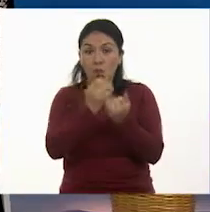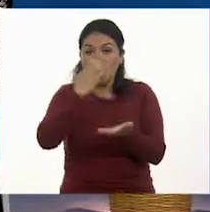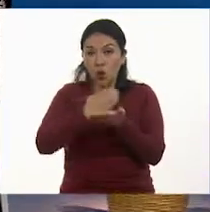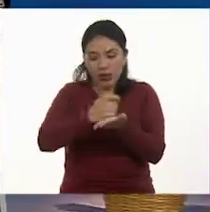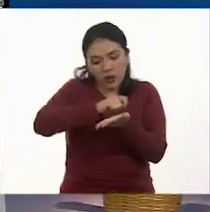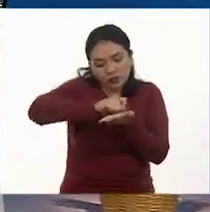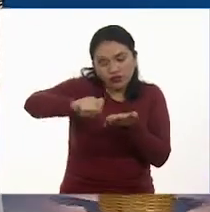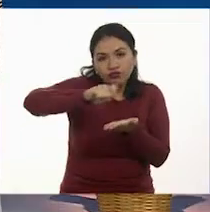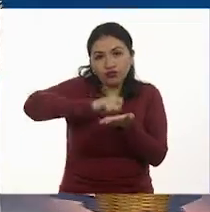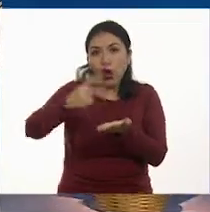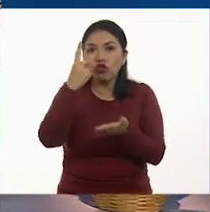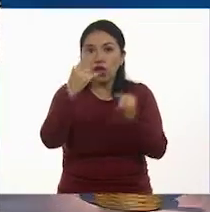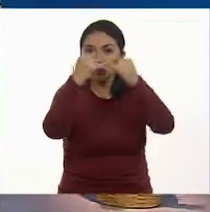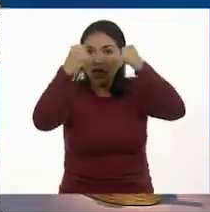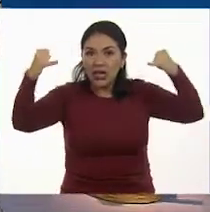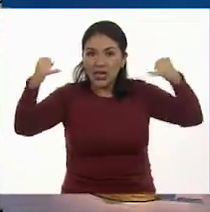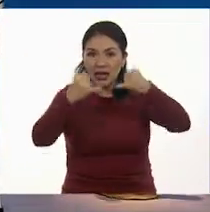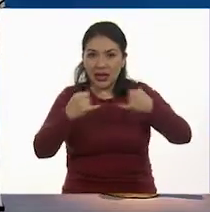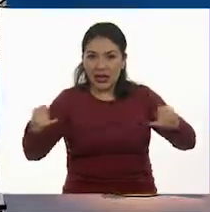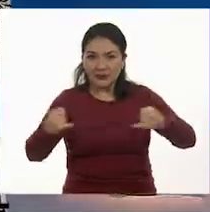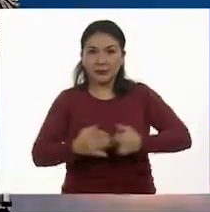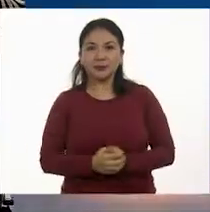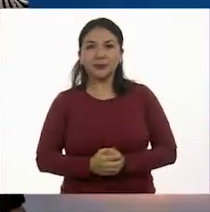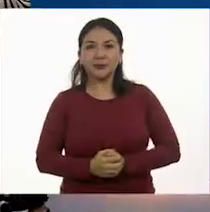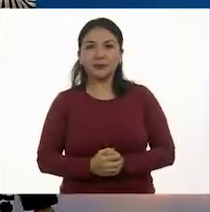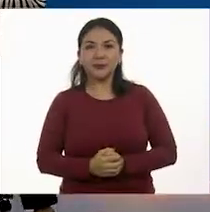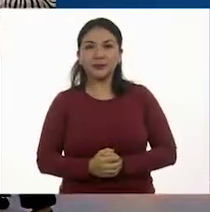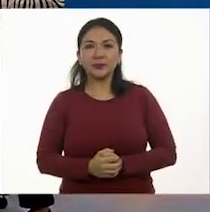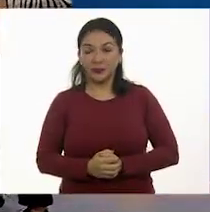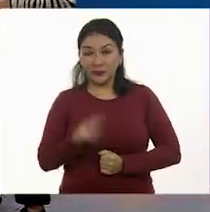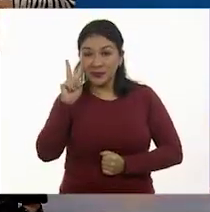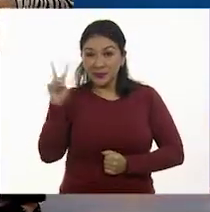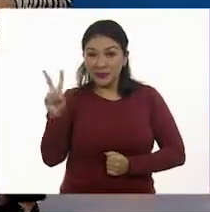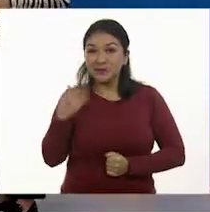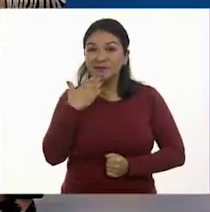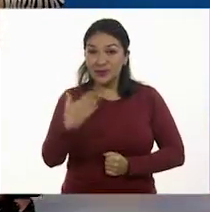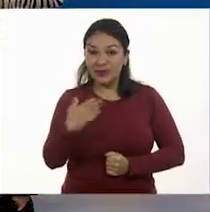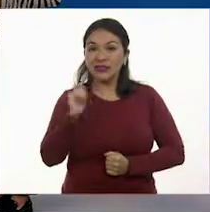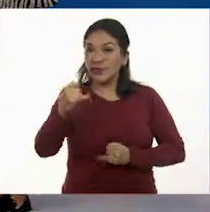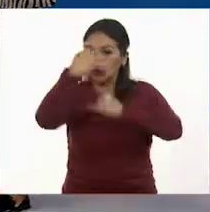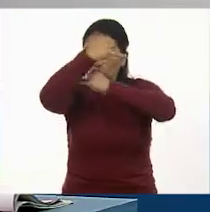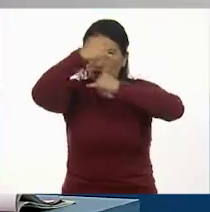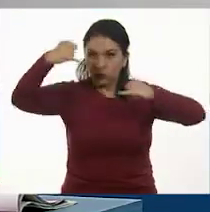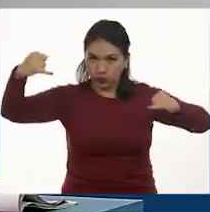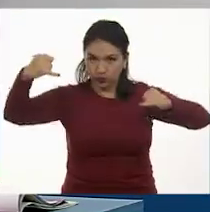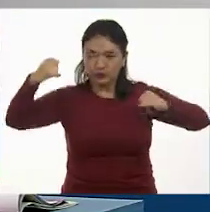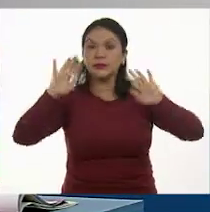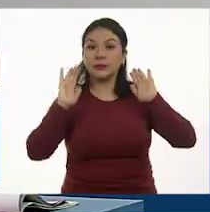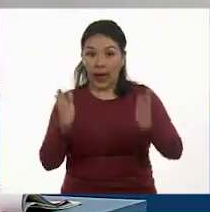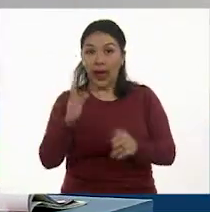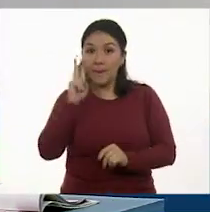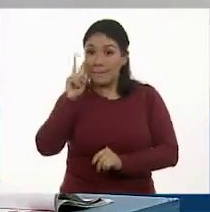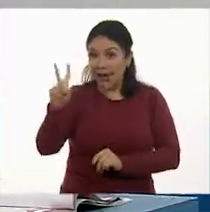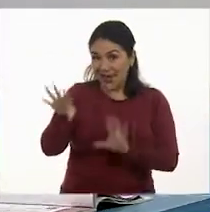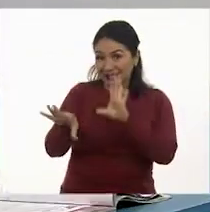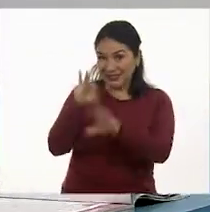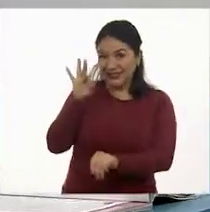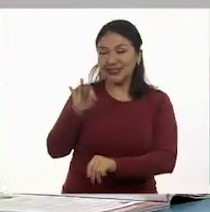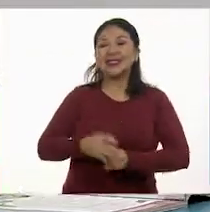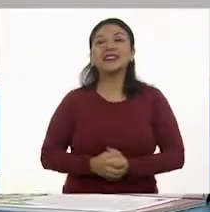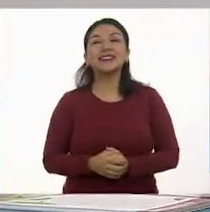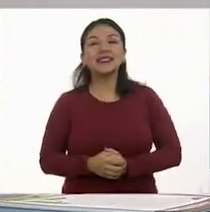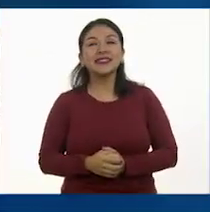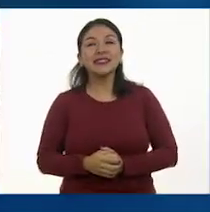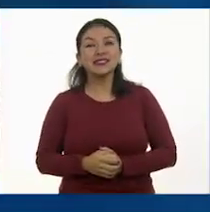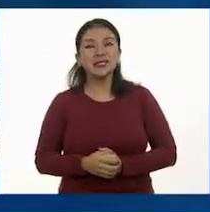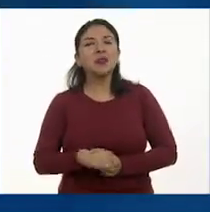paralelas. Ajá. Muy bien. Ahora sí, ¿ya podríamos ubicarlas? Yo creo